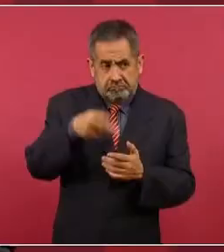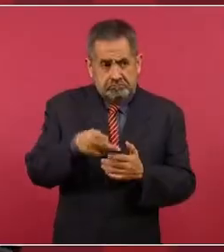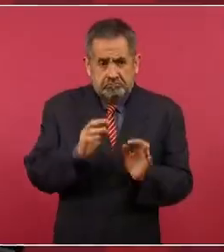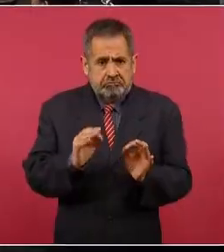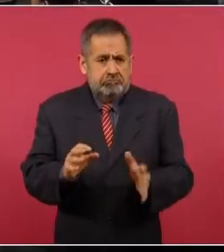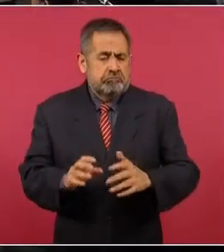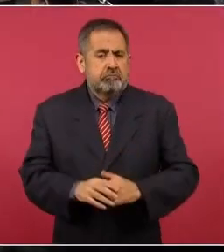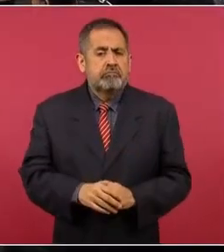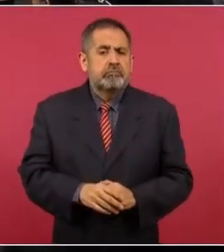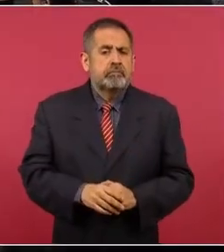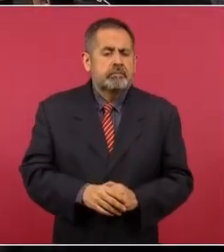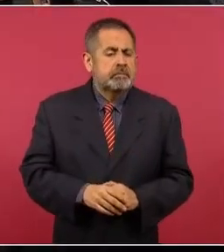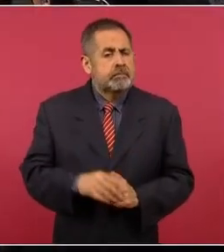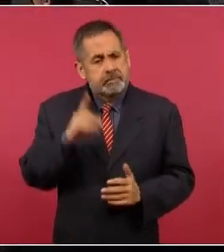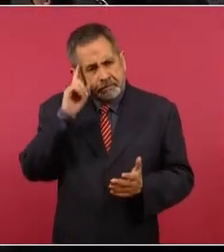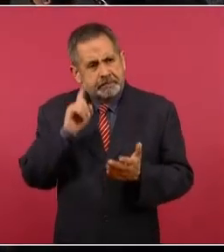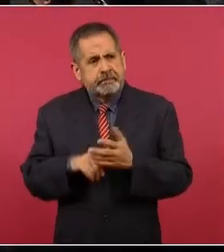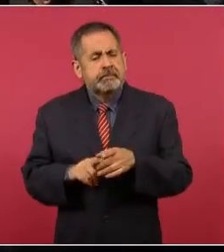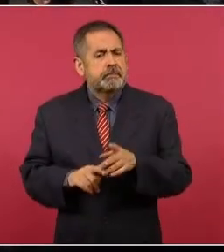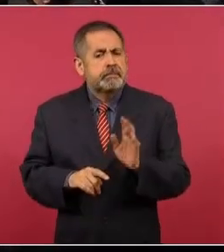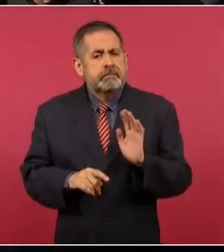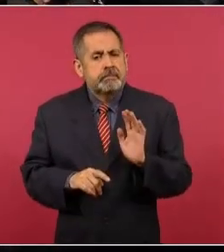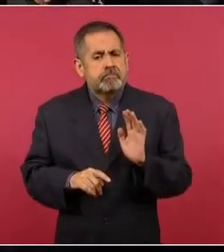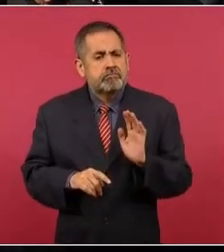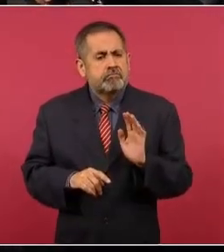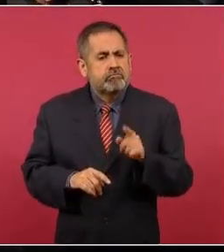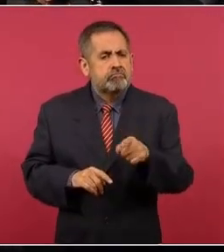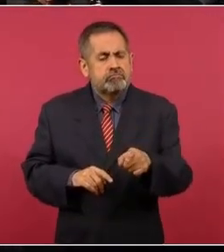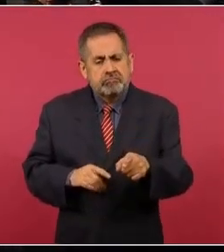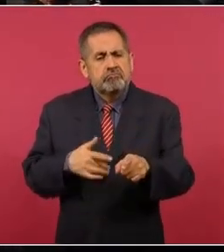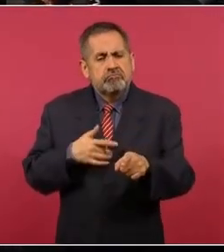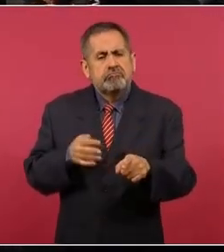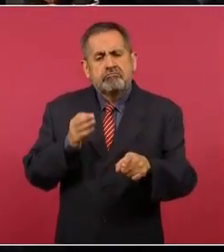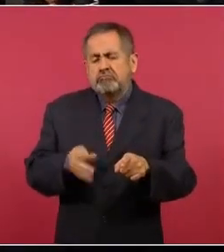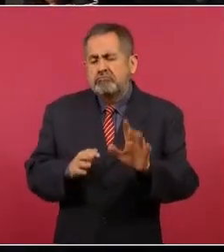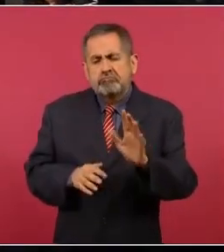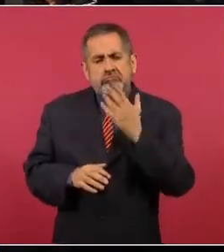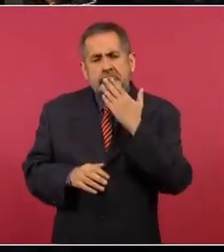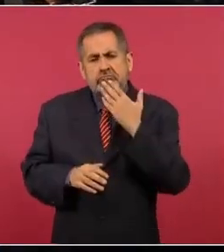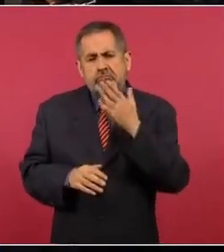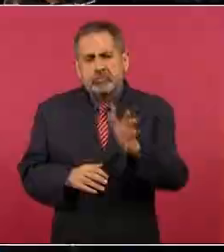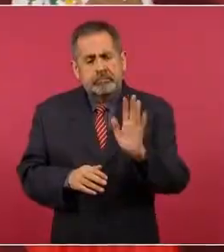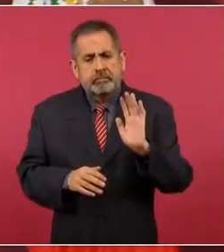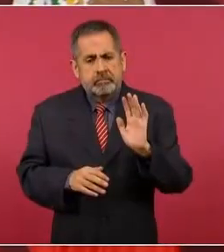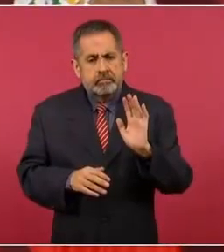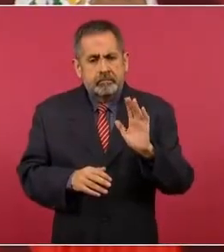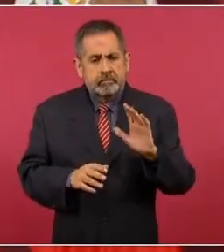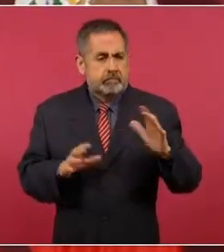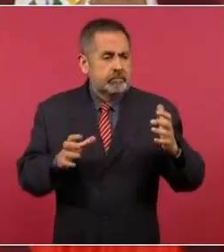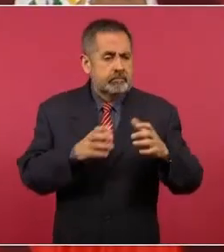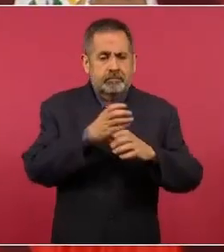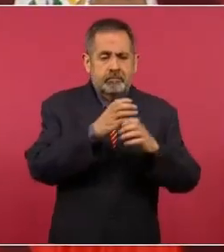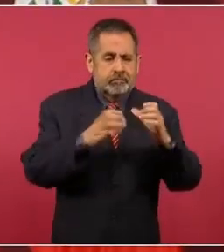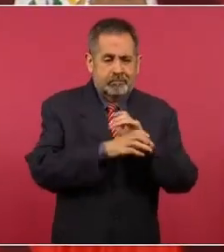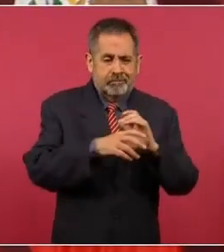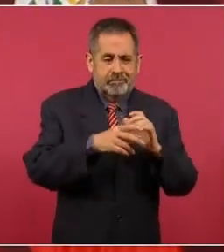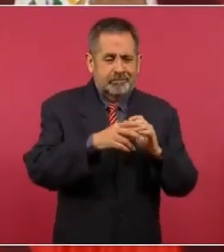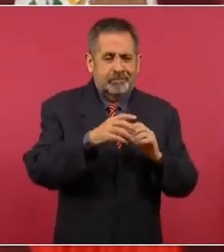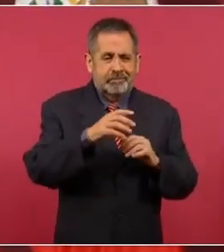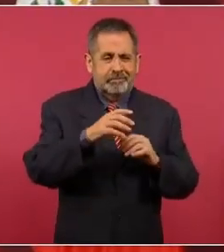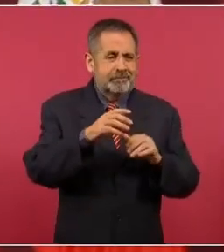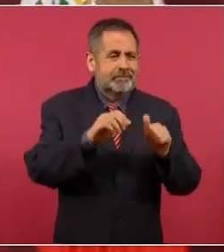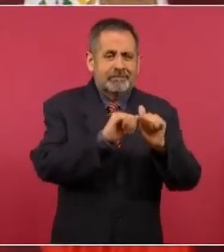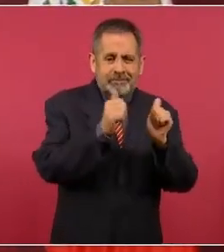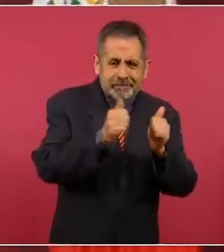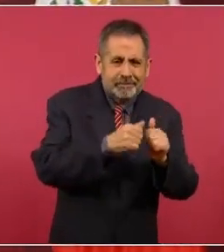Y creo que aceptaría que el patrimonio cultural